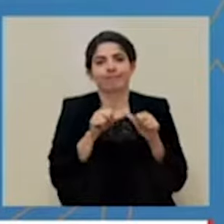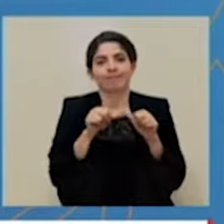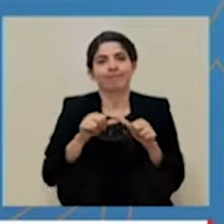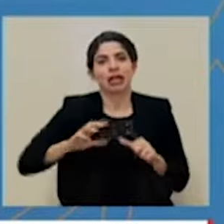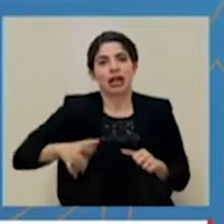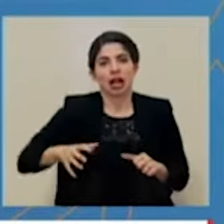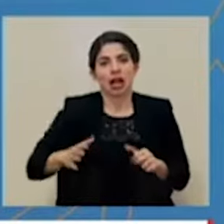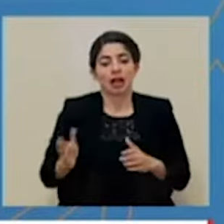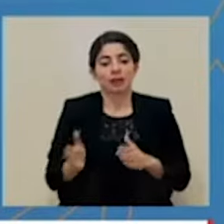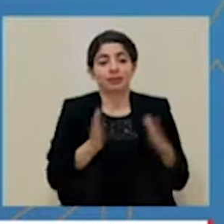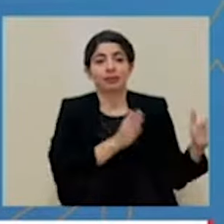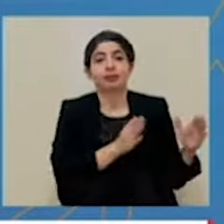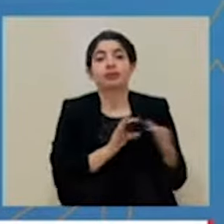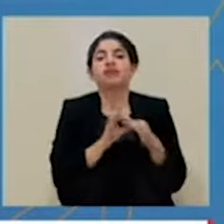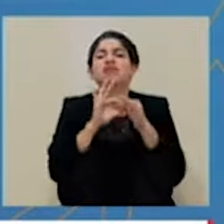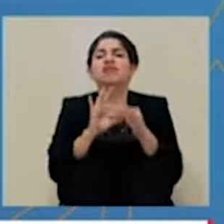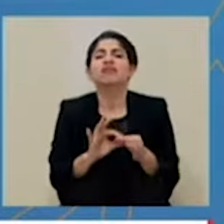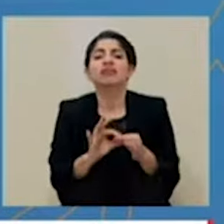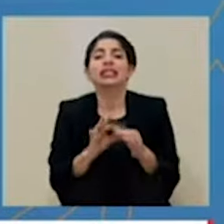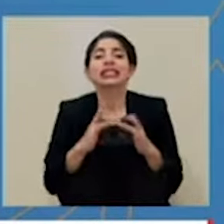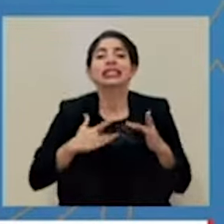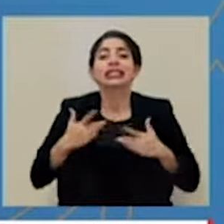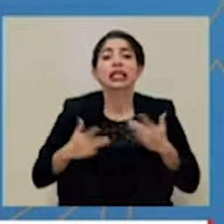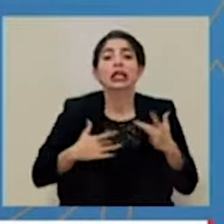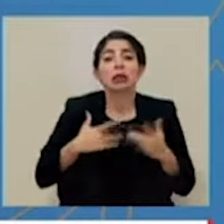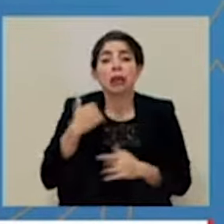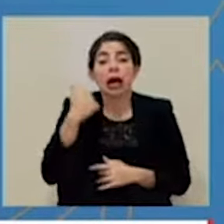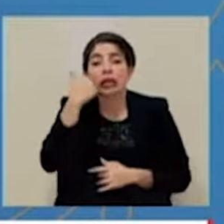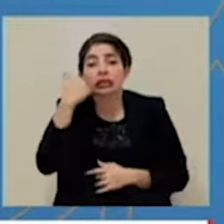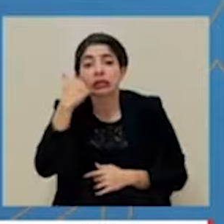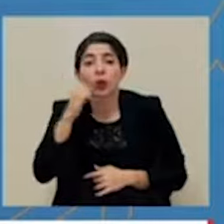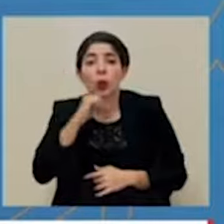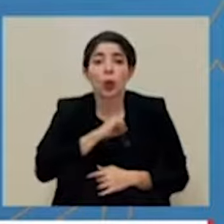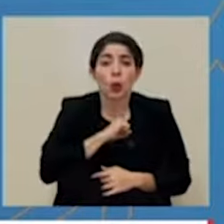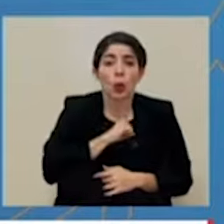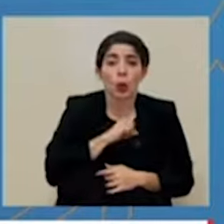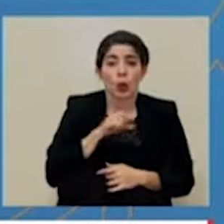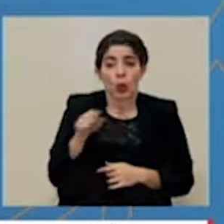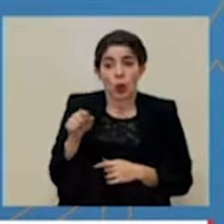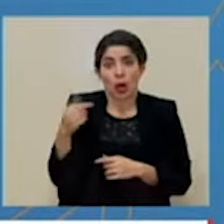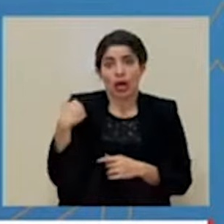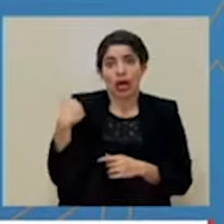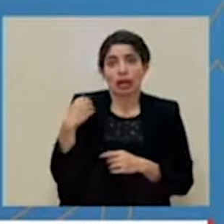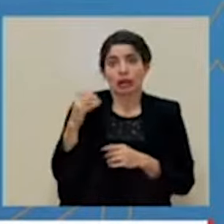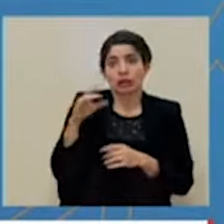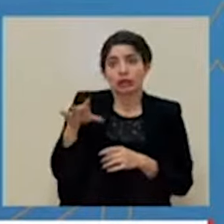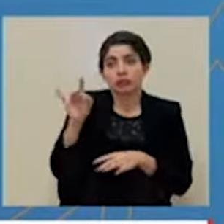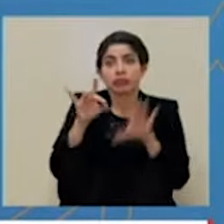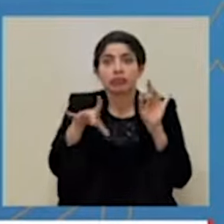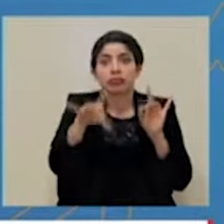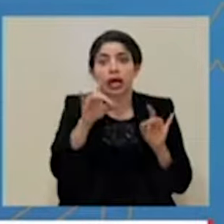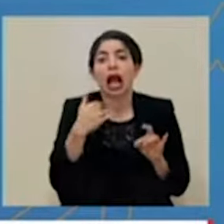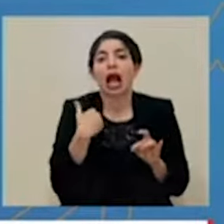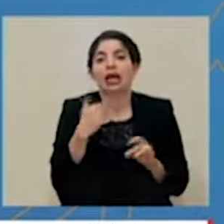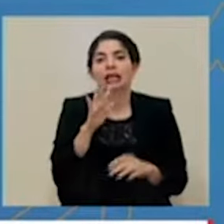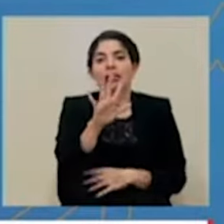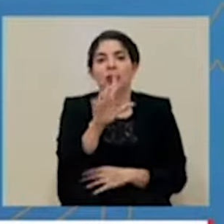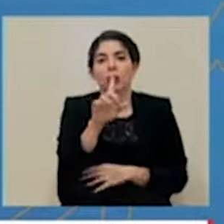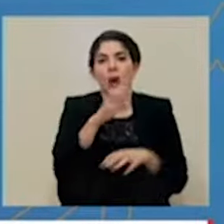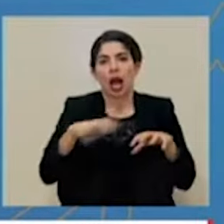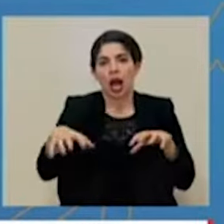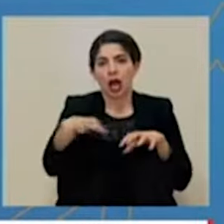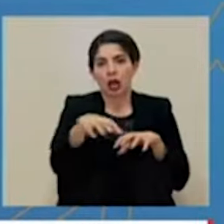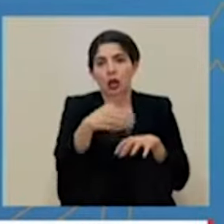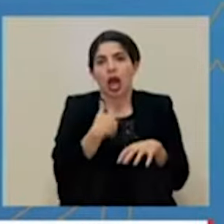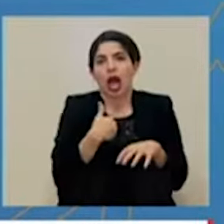En cuanto a la alerta por vigilancia sindrómica, que ya he descrito anteriormente, nuestro país tiene en este momento 51 cantones